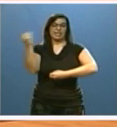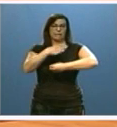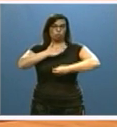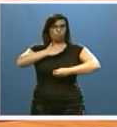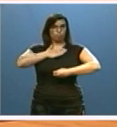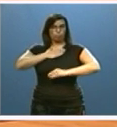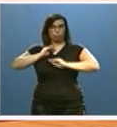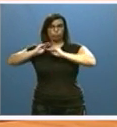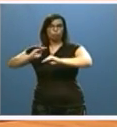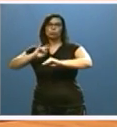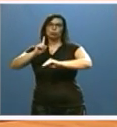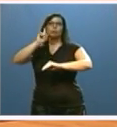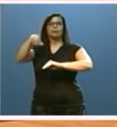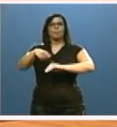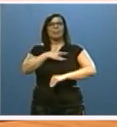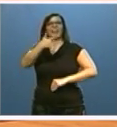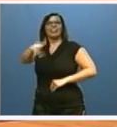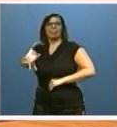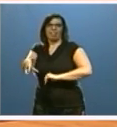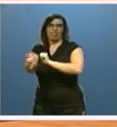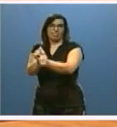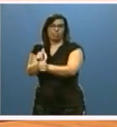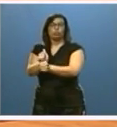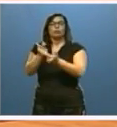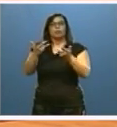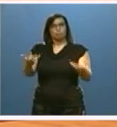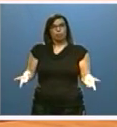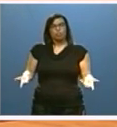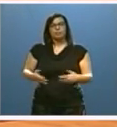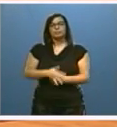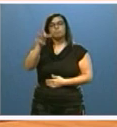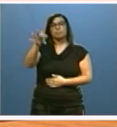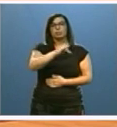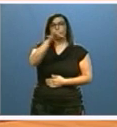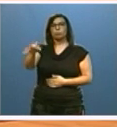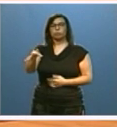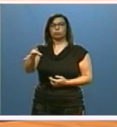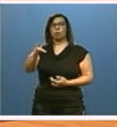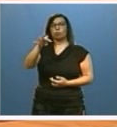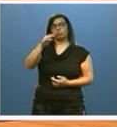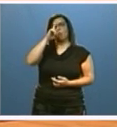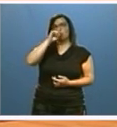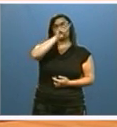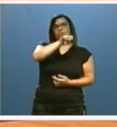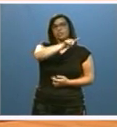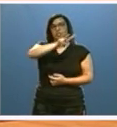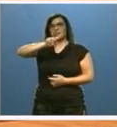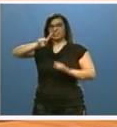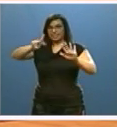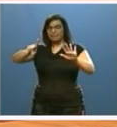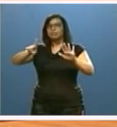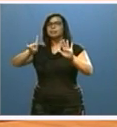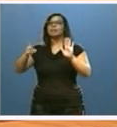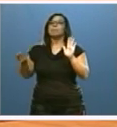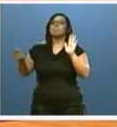también sobre los ingresos cedidos. Así, los presupuestos 2016 han incluido la dotación